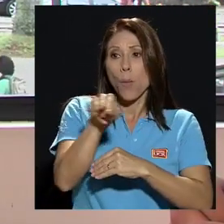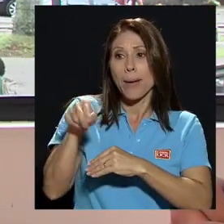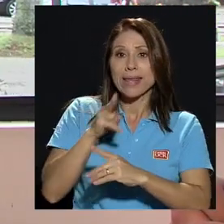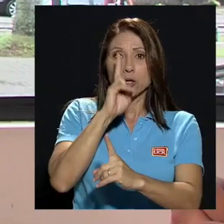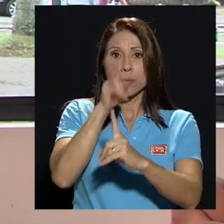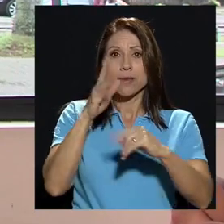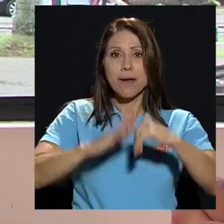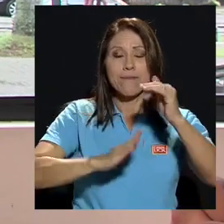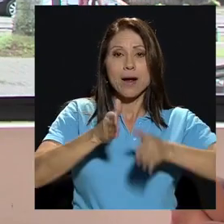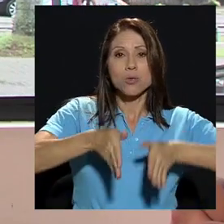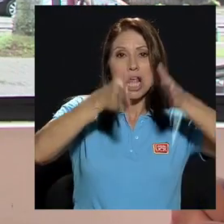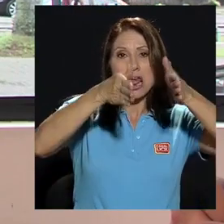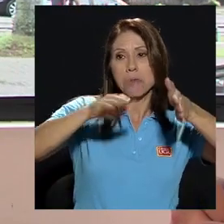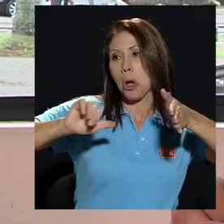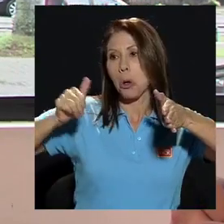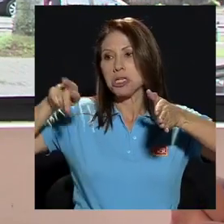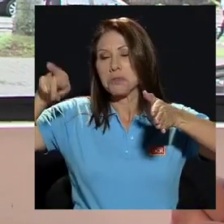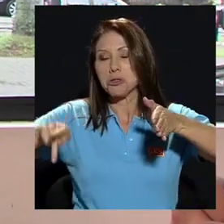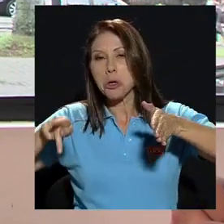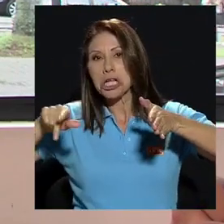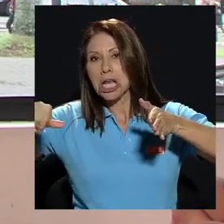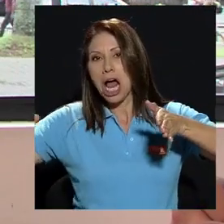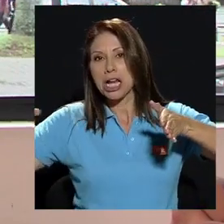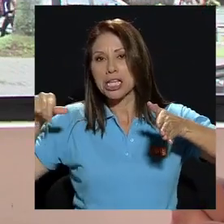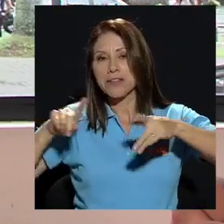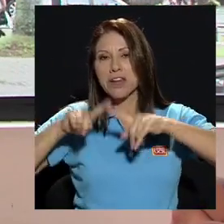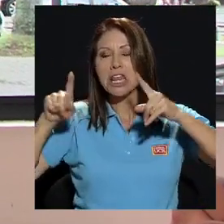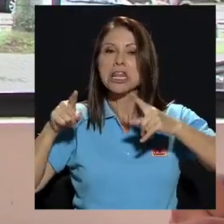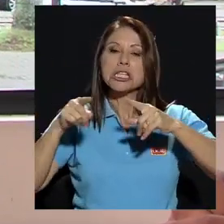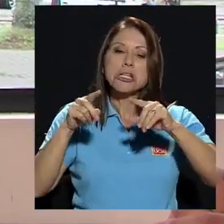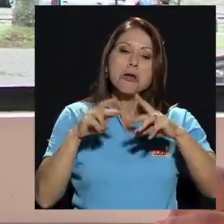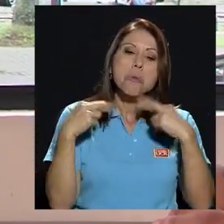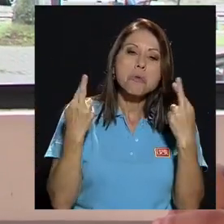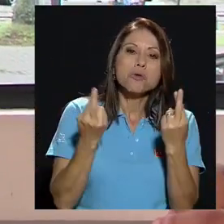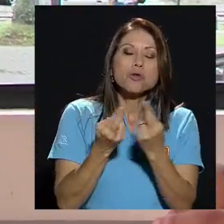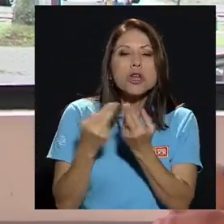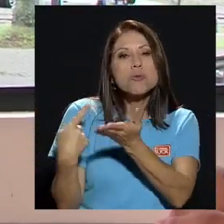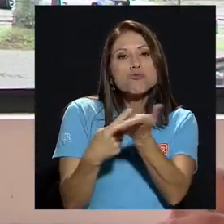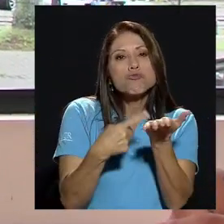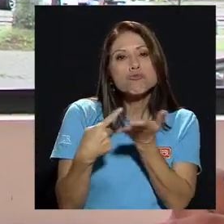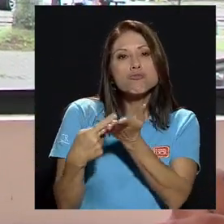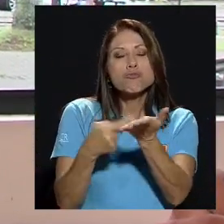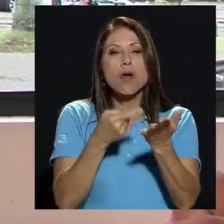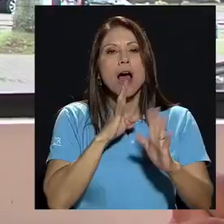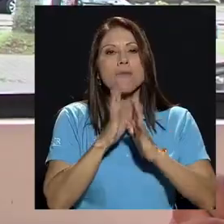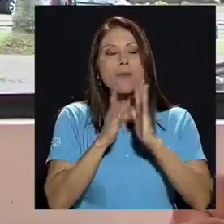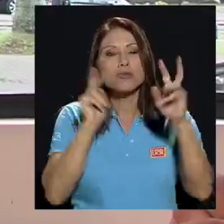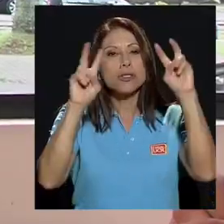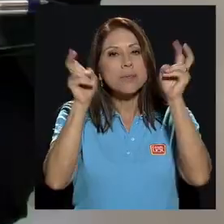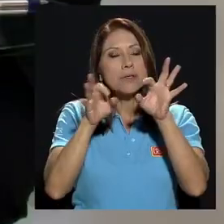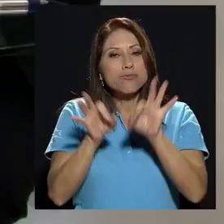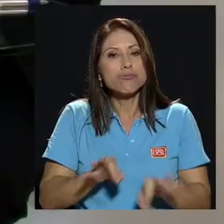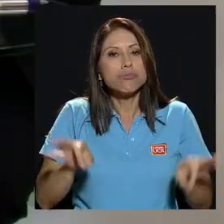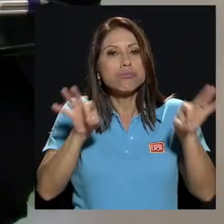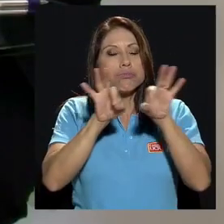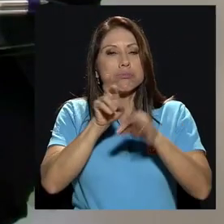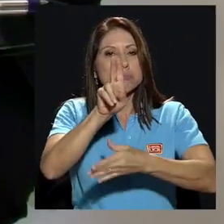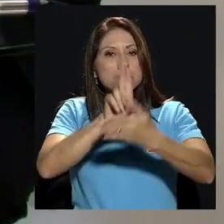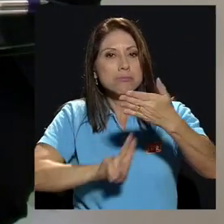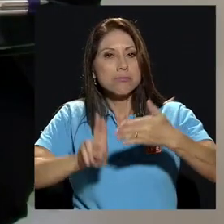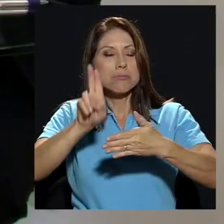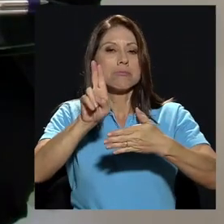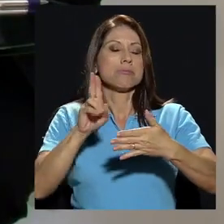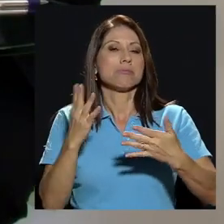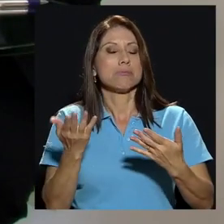áreas conversamos, nos reunimos, hablamos de temas que nos interesan, que son importantes para la universidad y